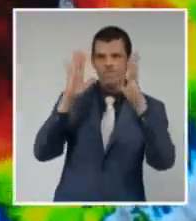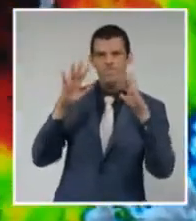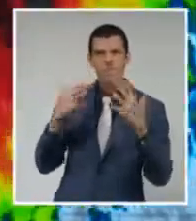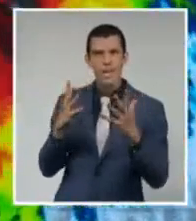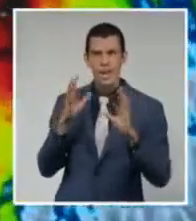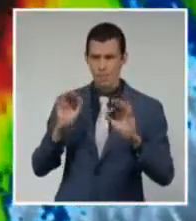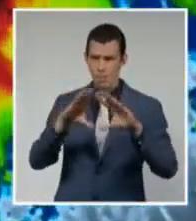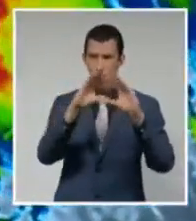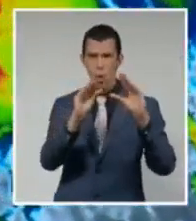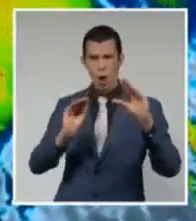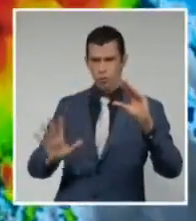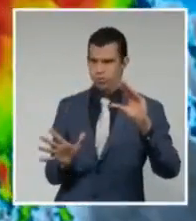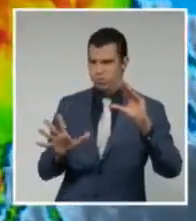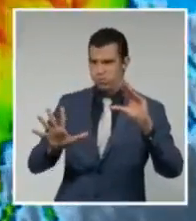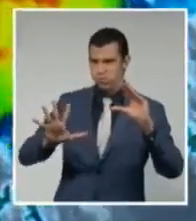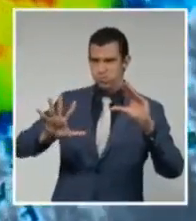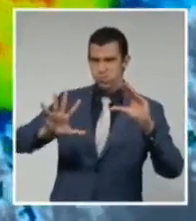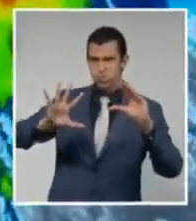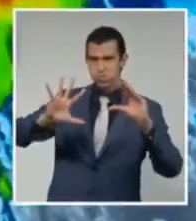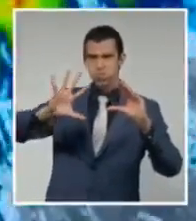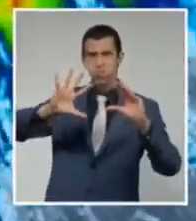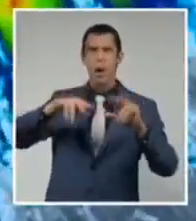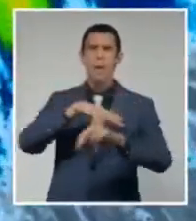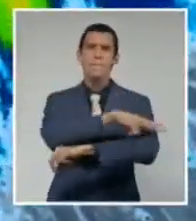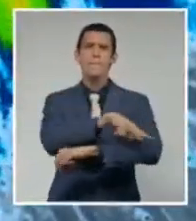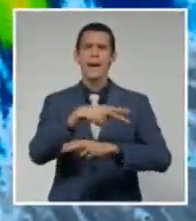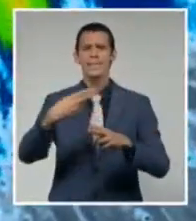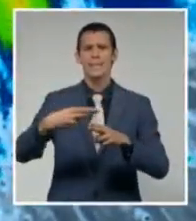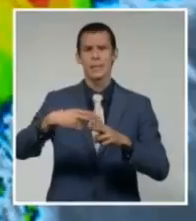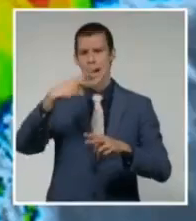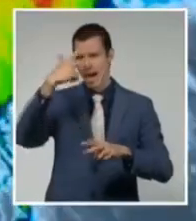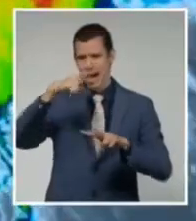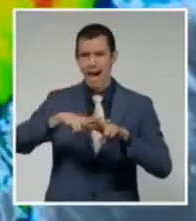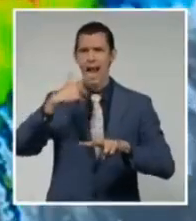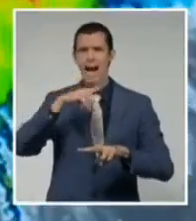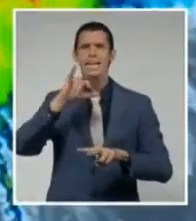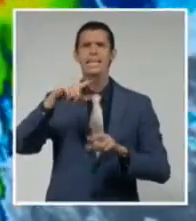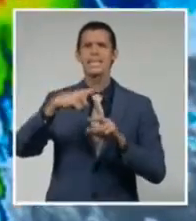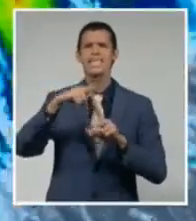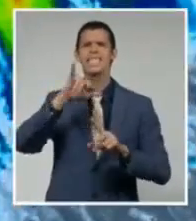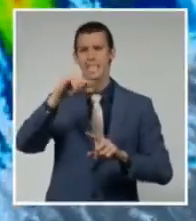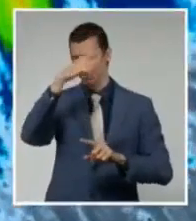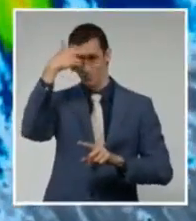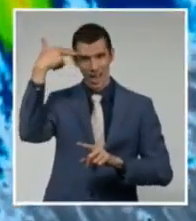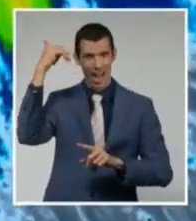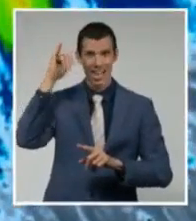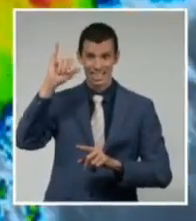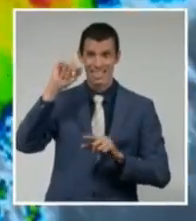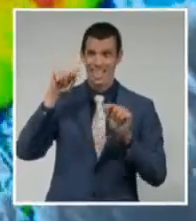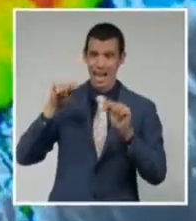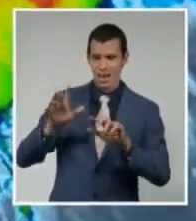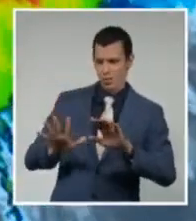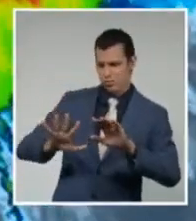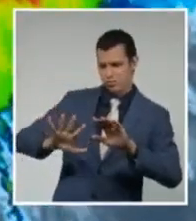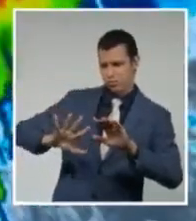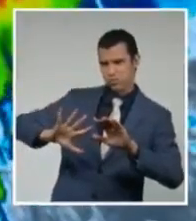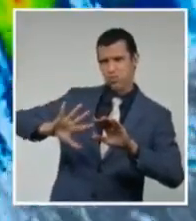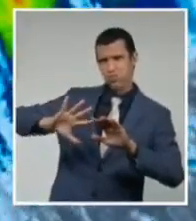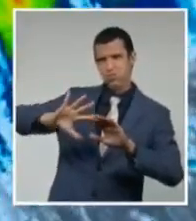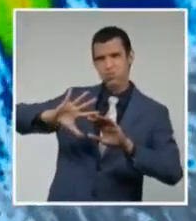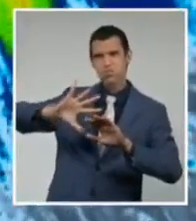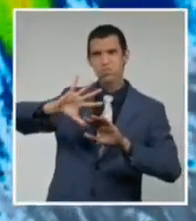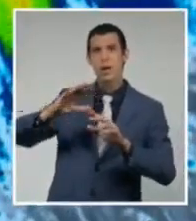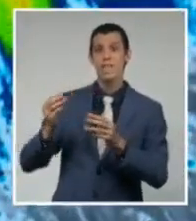está abandonando Haití, está en Aguas del Golfo de Gonabe que es el golfo este que encierra